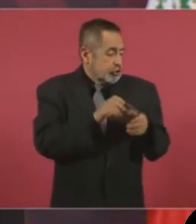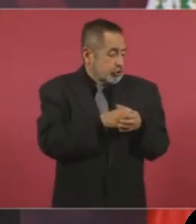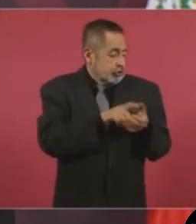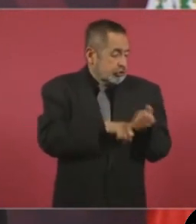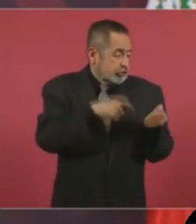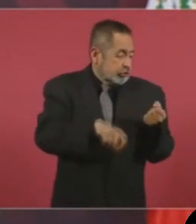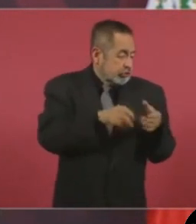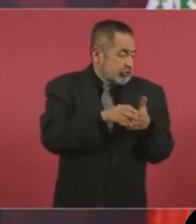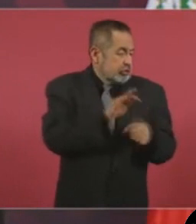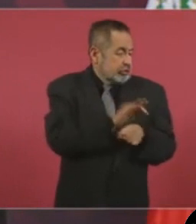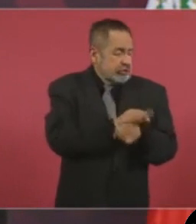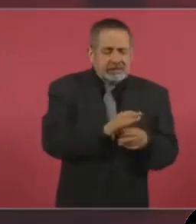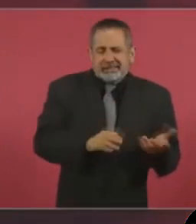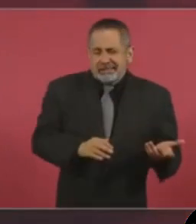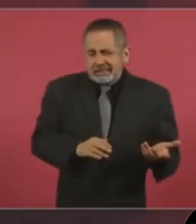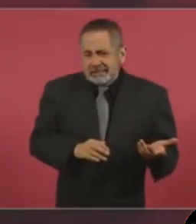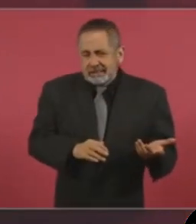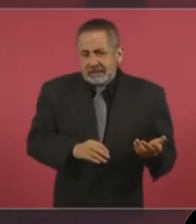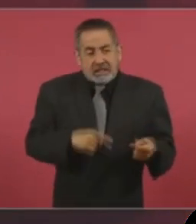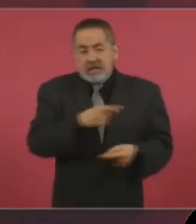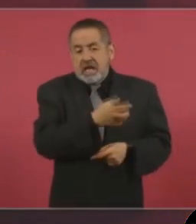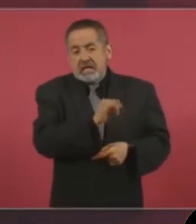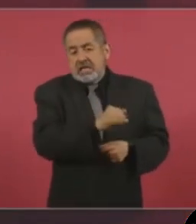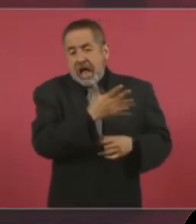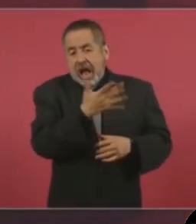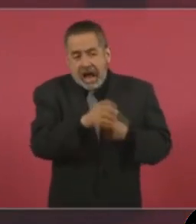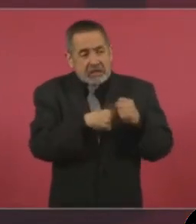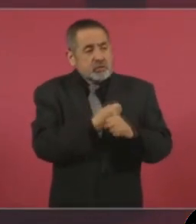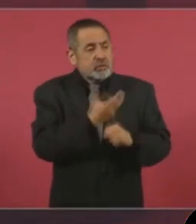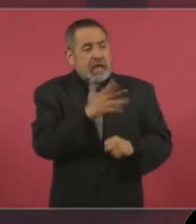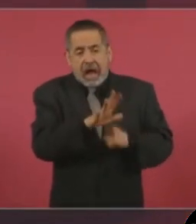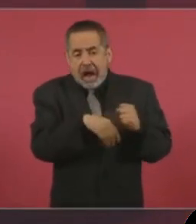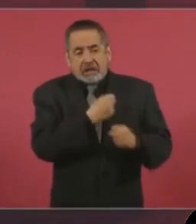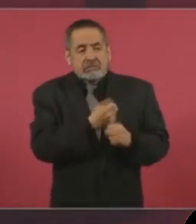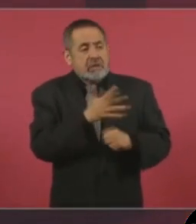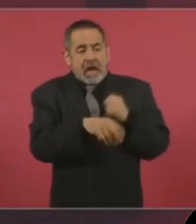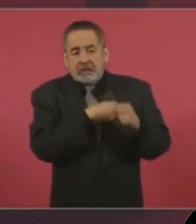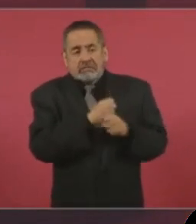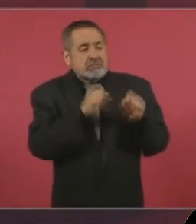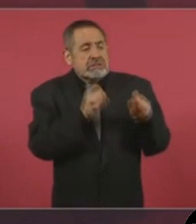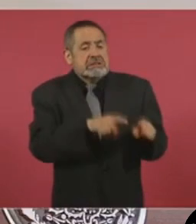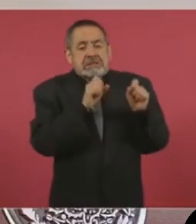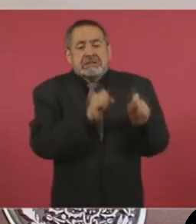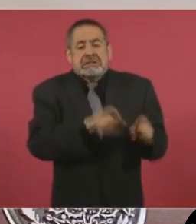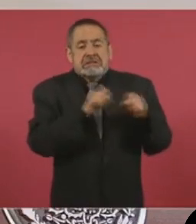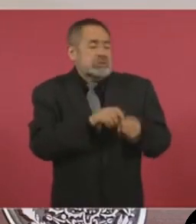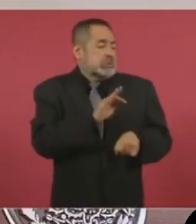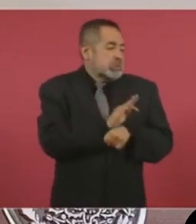Pero llevan décadas así, décadas.